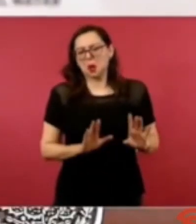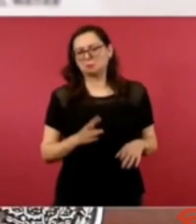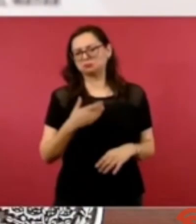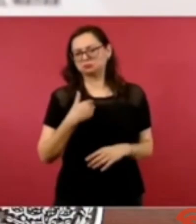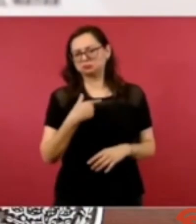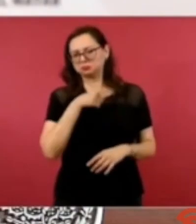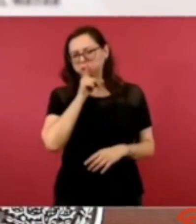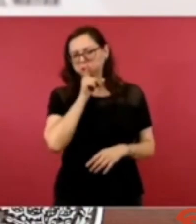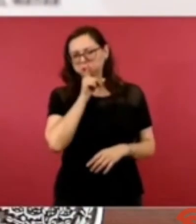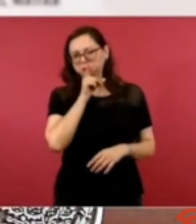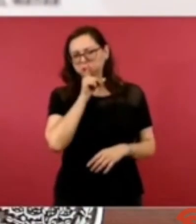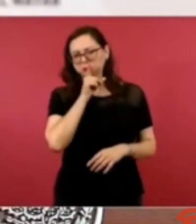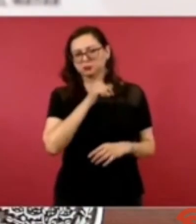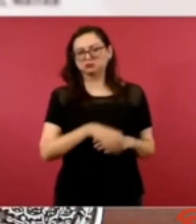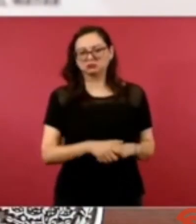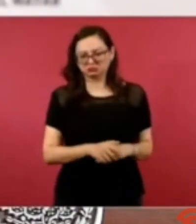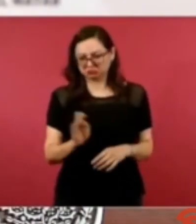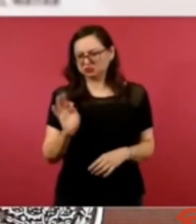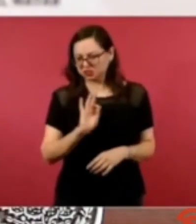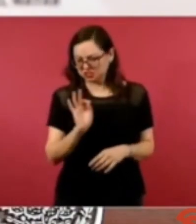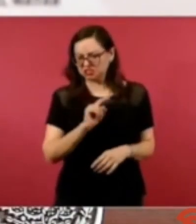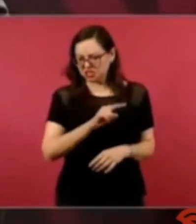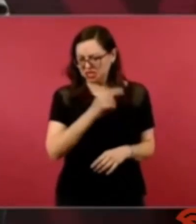porque a lo mejor tiene razón